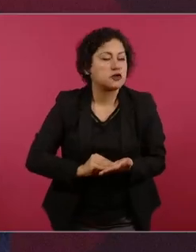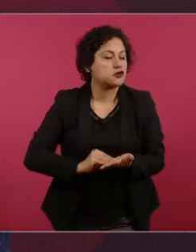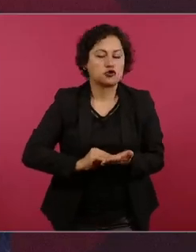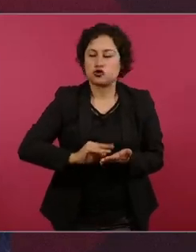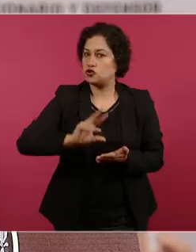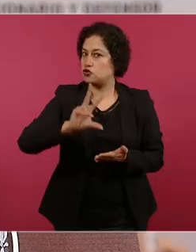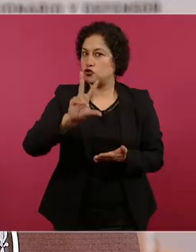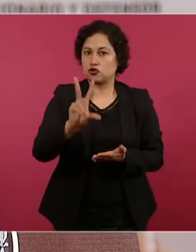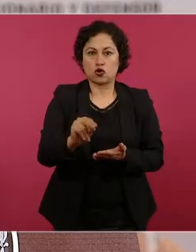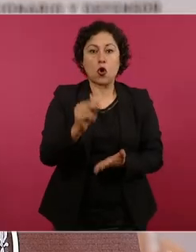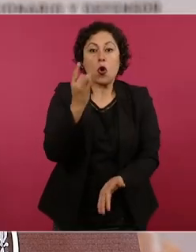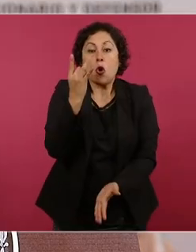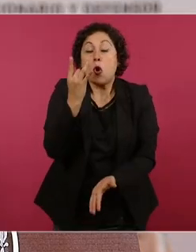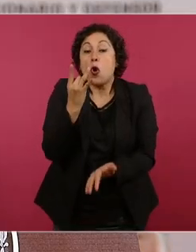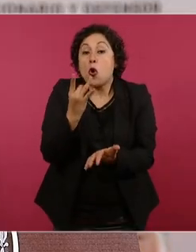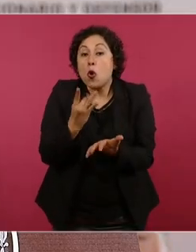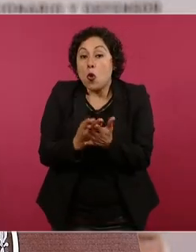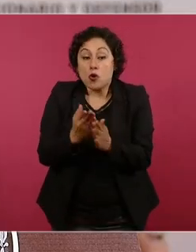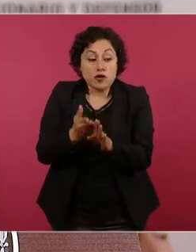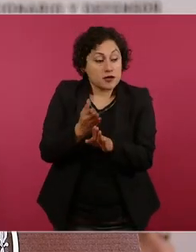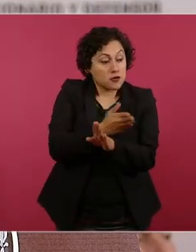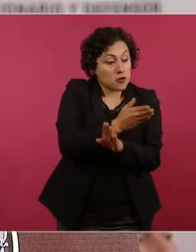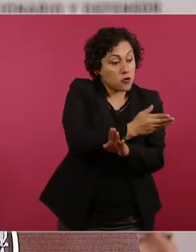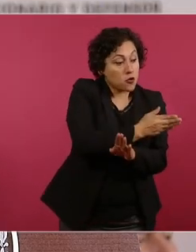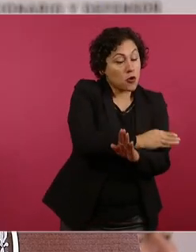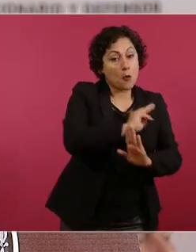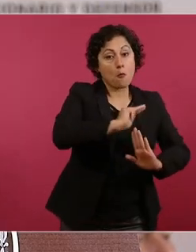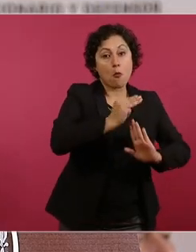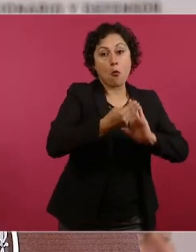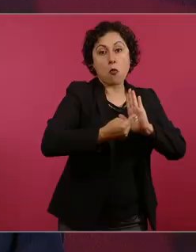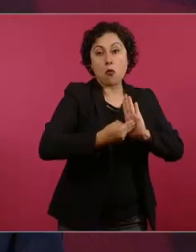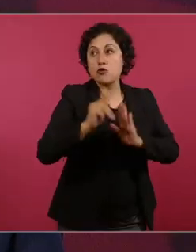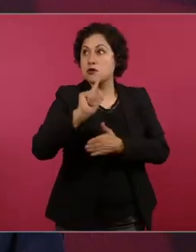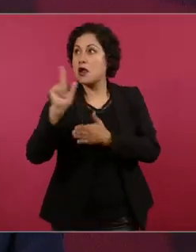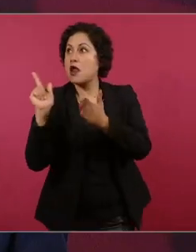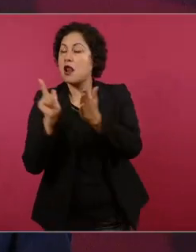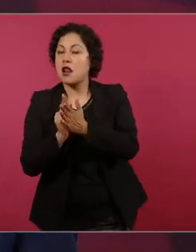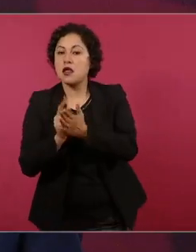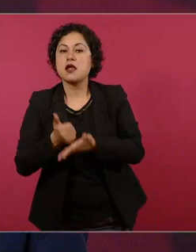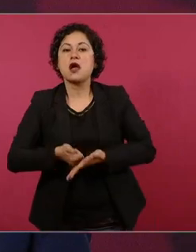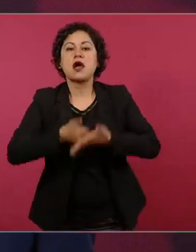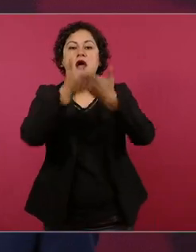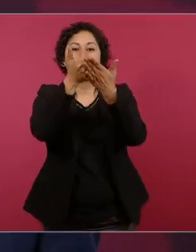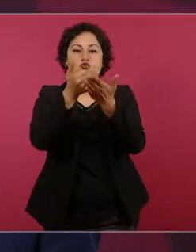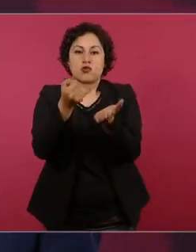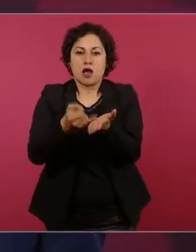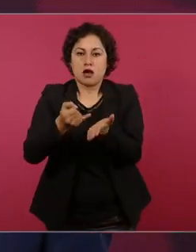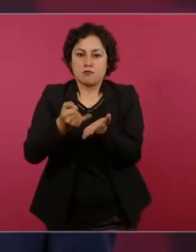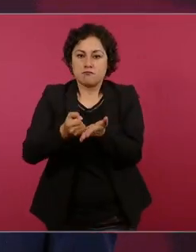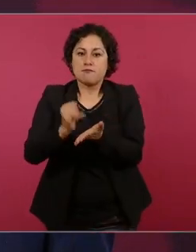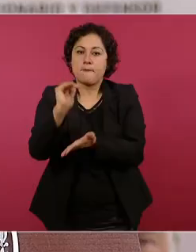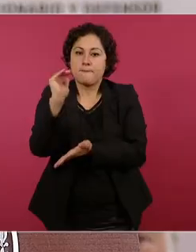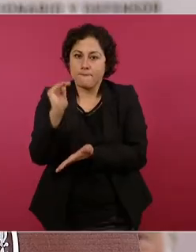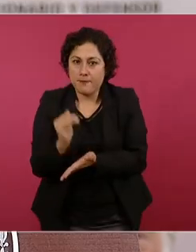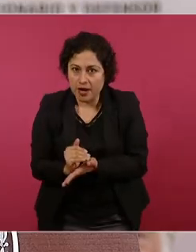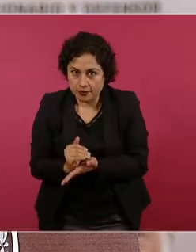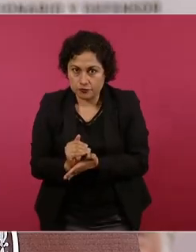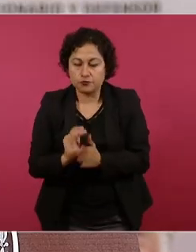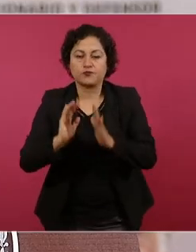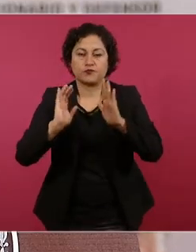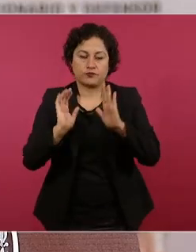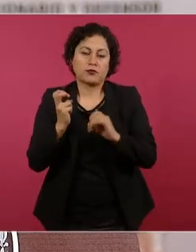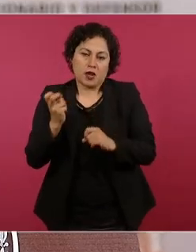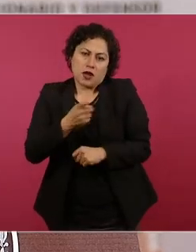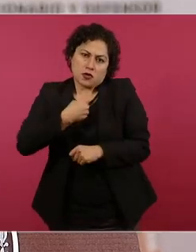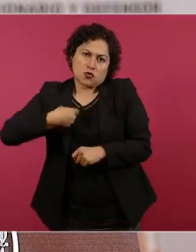únicamente de los montos conforme a lo que prevé la propia disposición fiscal y eso es el ejercicio que hicimos y entonces esto